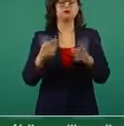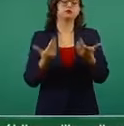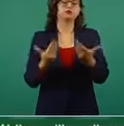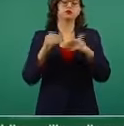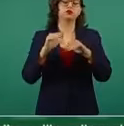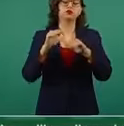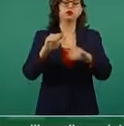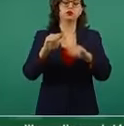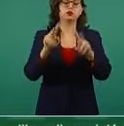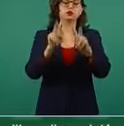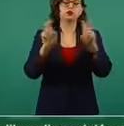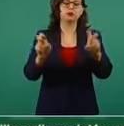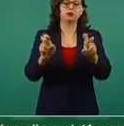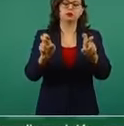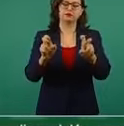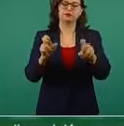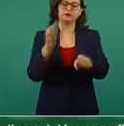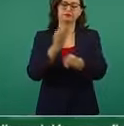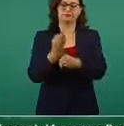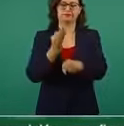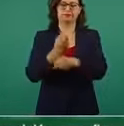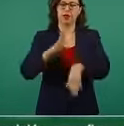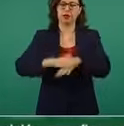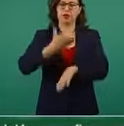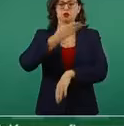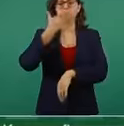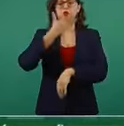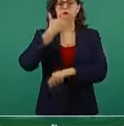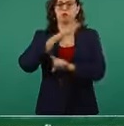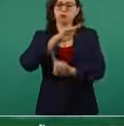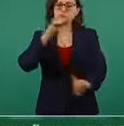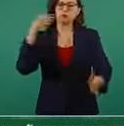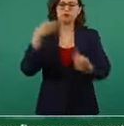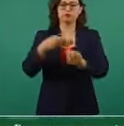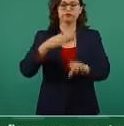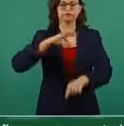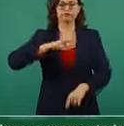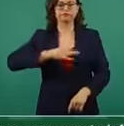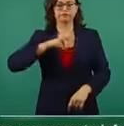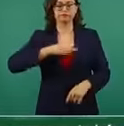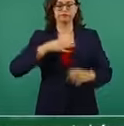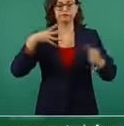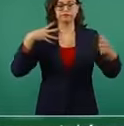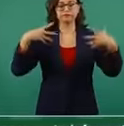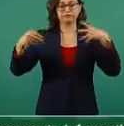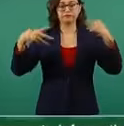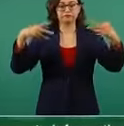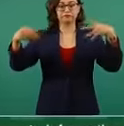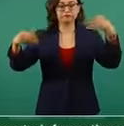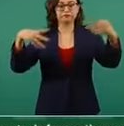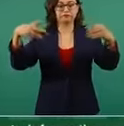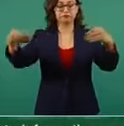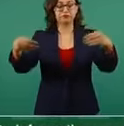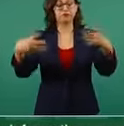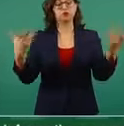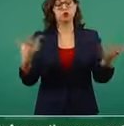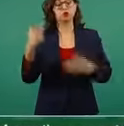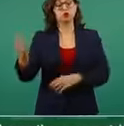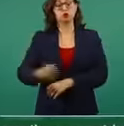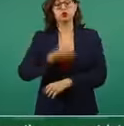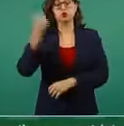con la pandemia, que afortunadamente ha ido cediendo,